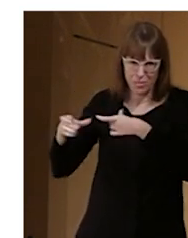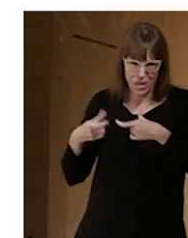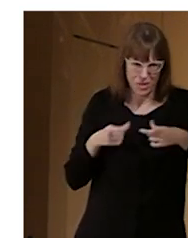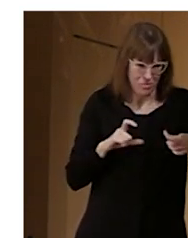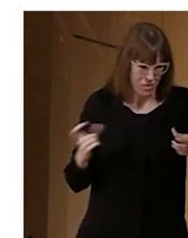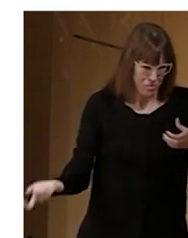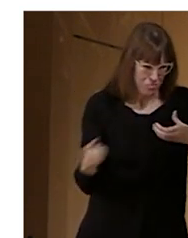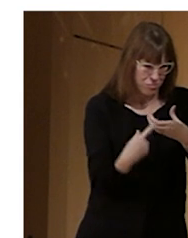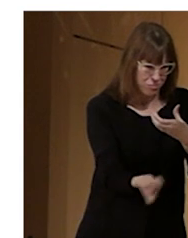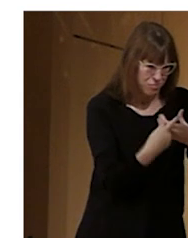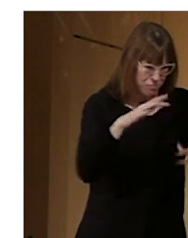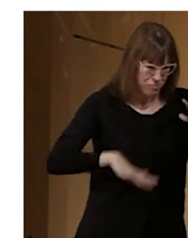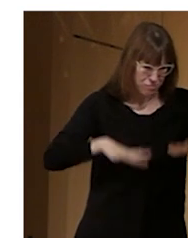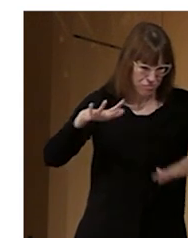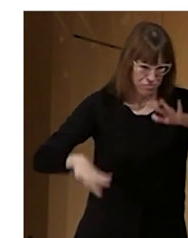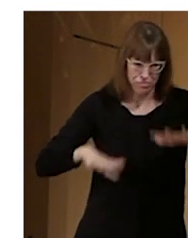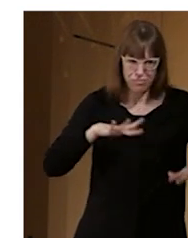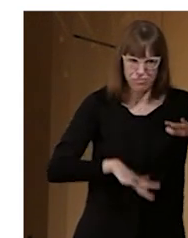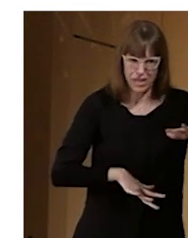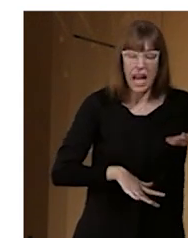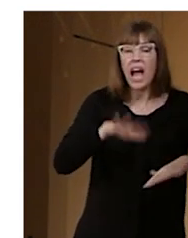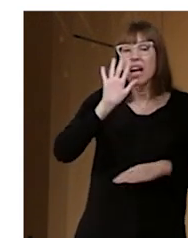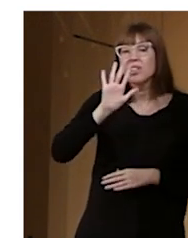digamos, suponer que todas las personas sordas